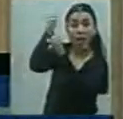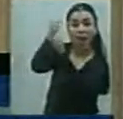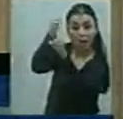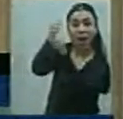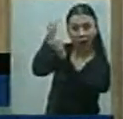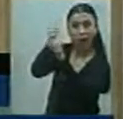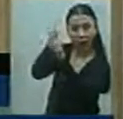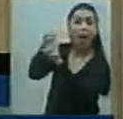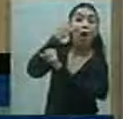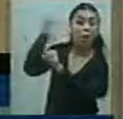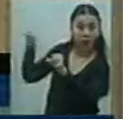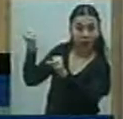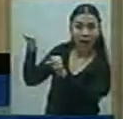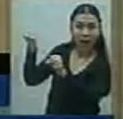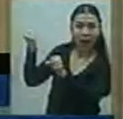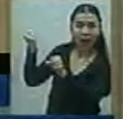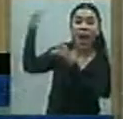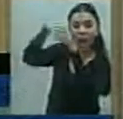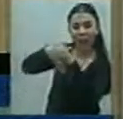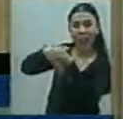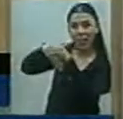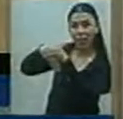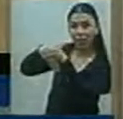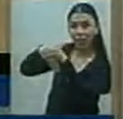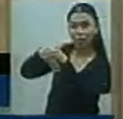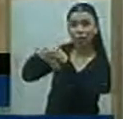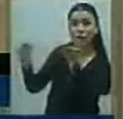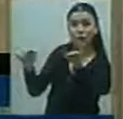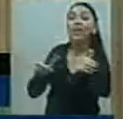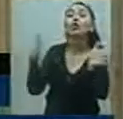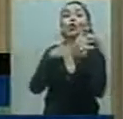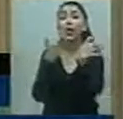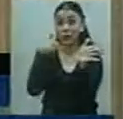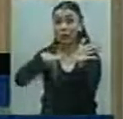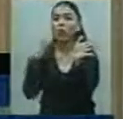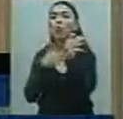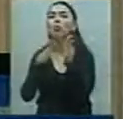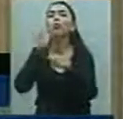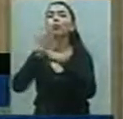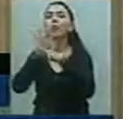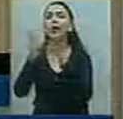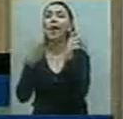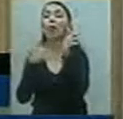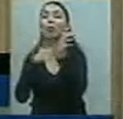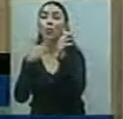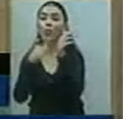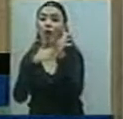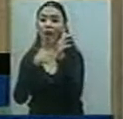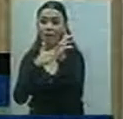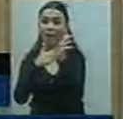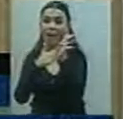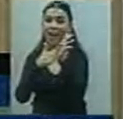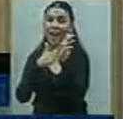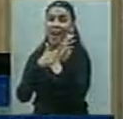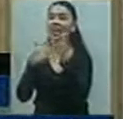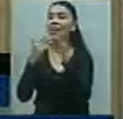más de que lamentablemente hay gente que no quiere dejar reductos de poder